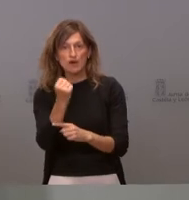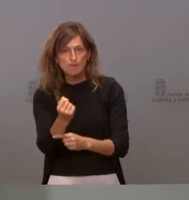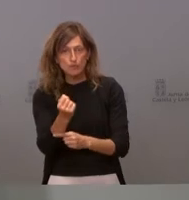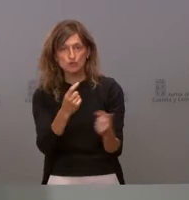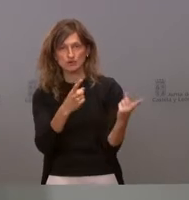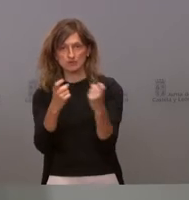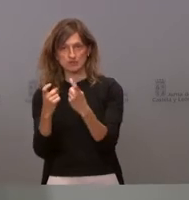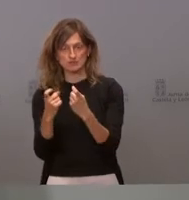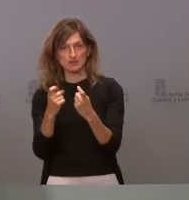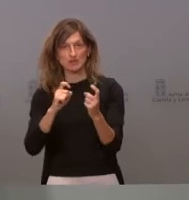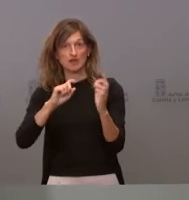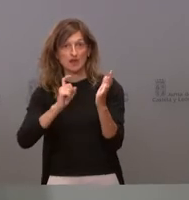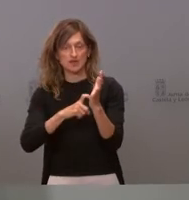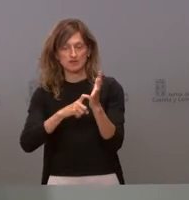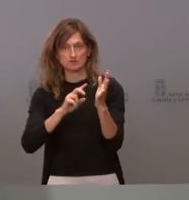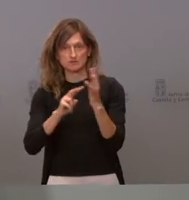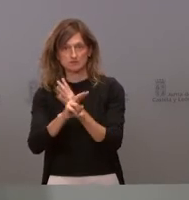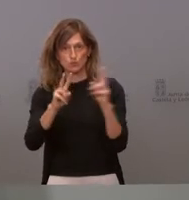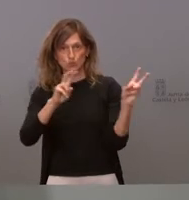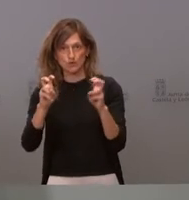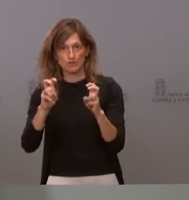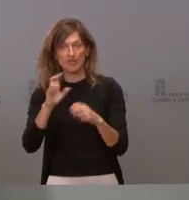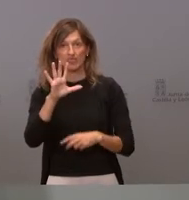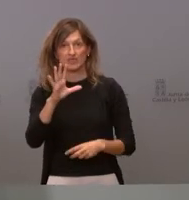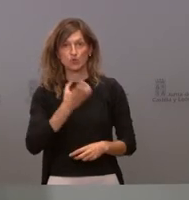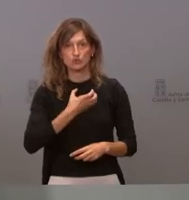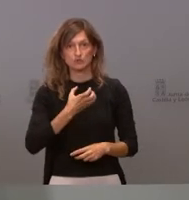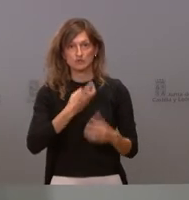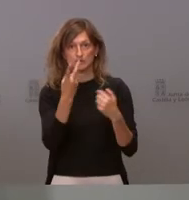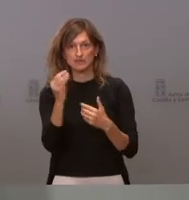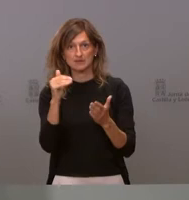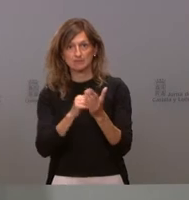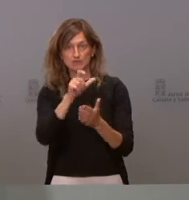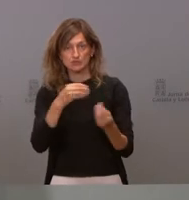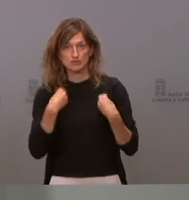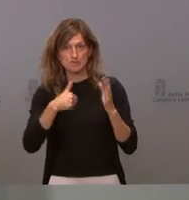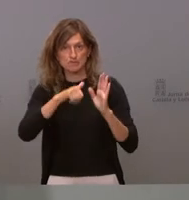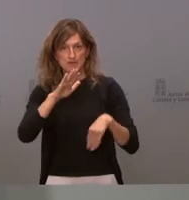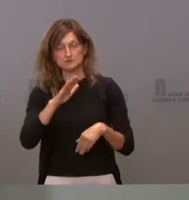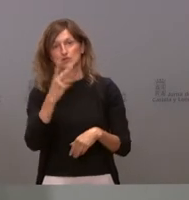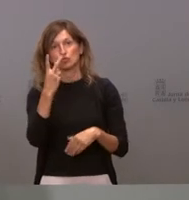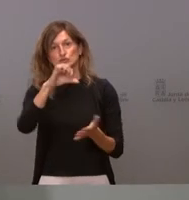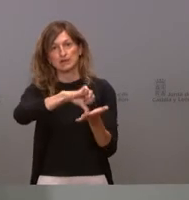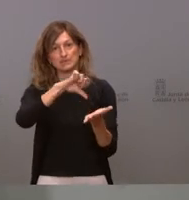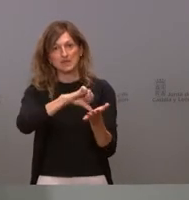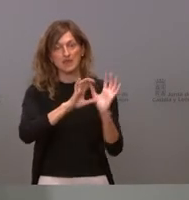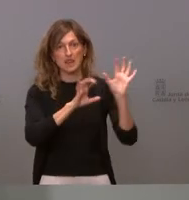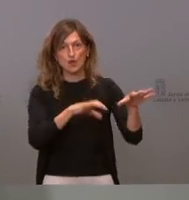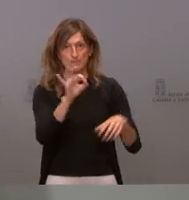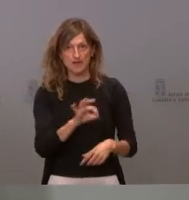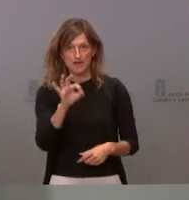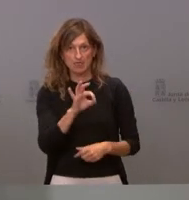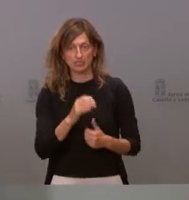necesidad de una nueva ley de transparencia, que hay cinco ayuntamientos de más de 20.000 habitantes, dos de ellos capitales de provincia, León y Palencia,